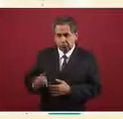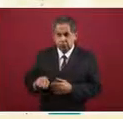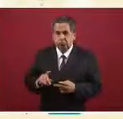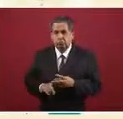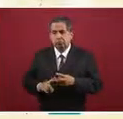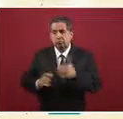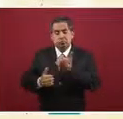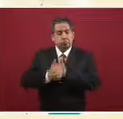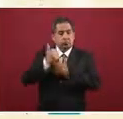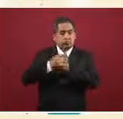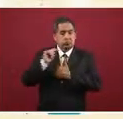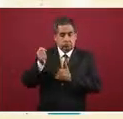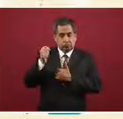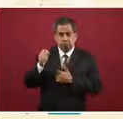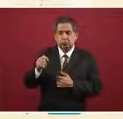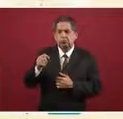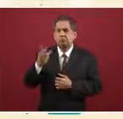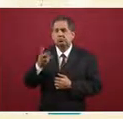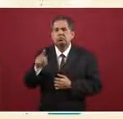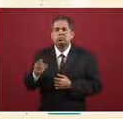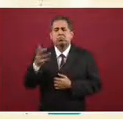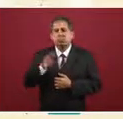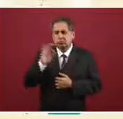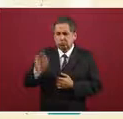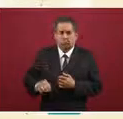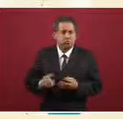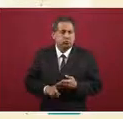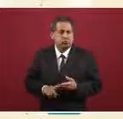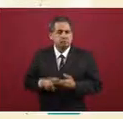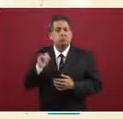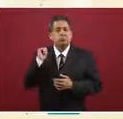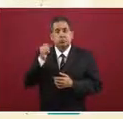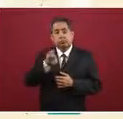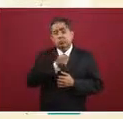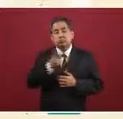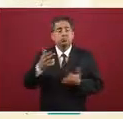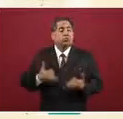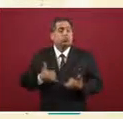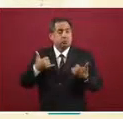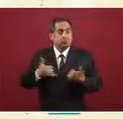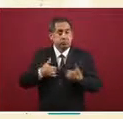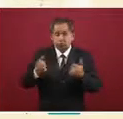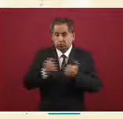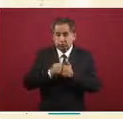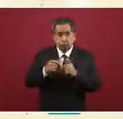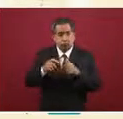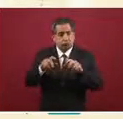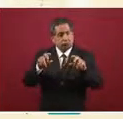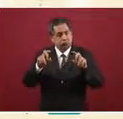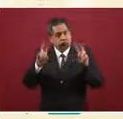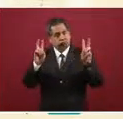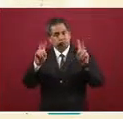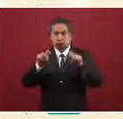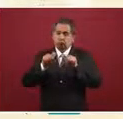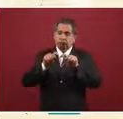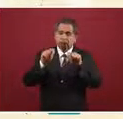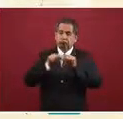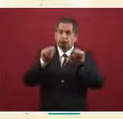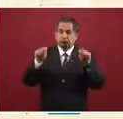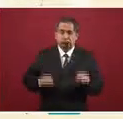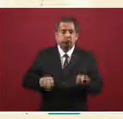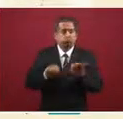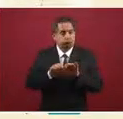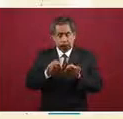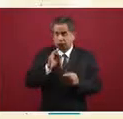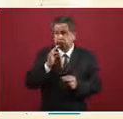carreras técnicas, 3.5 por ciento. Tenemos varios jóvenes también que son egresados de las universidades